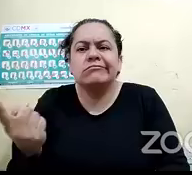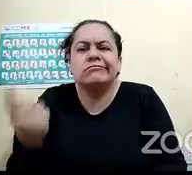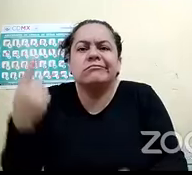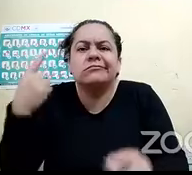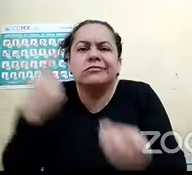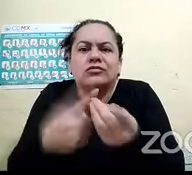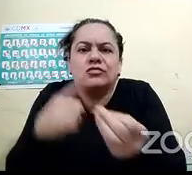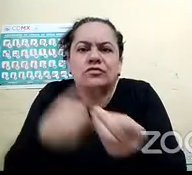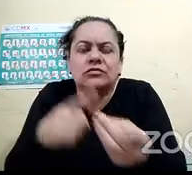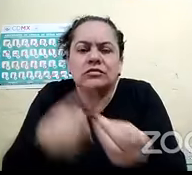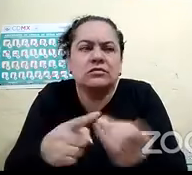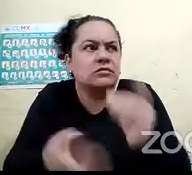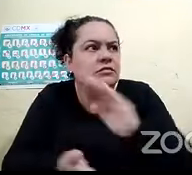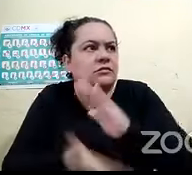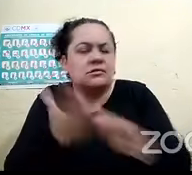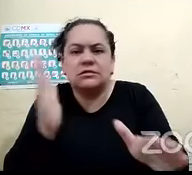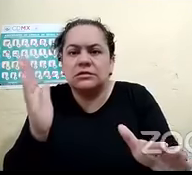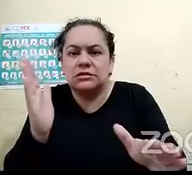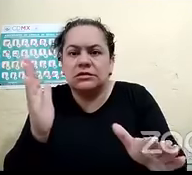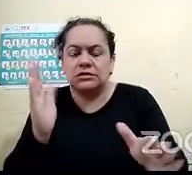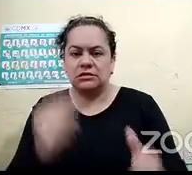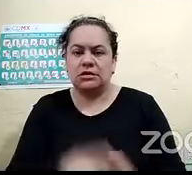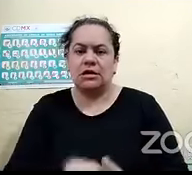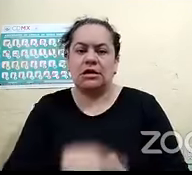Exacto, exacto. Entonces, eso.